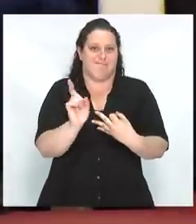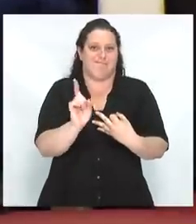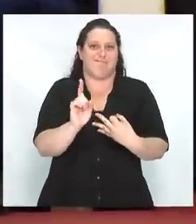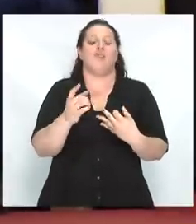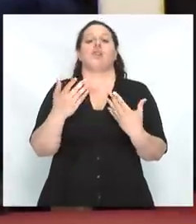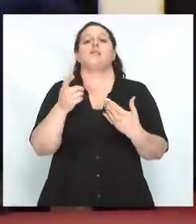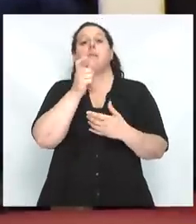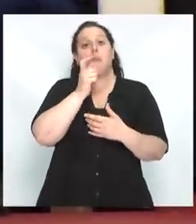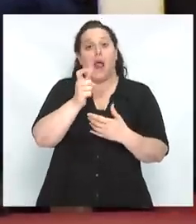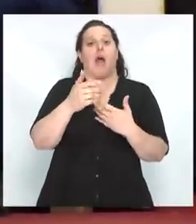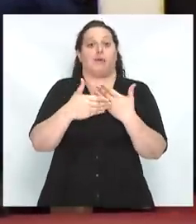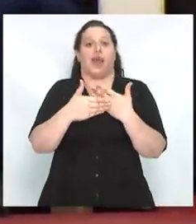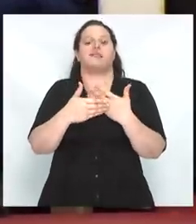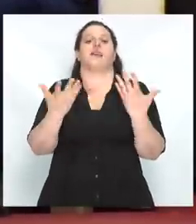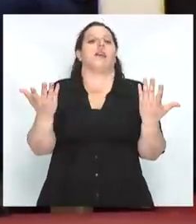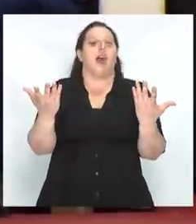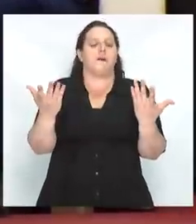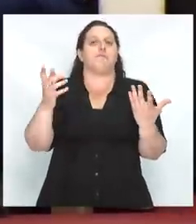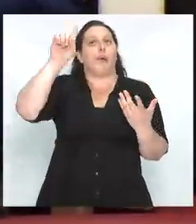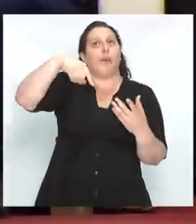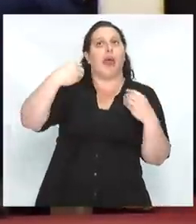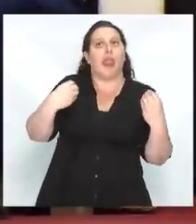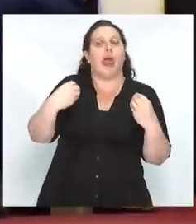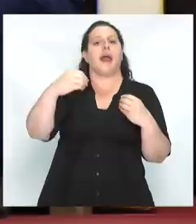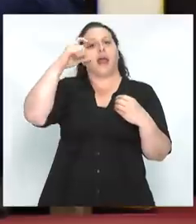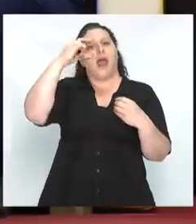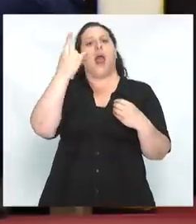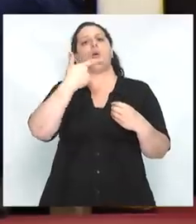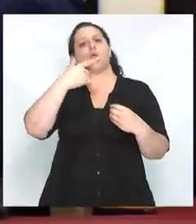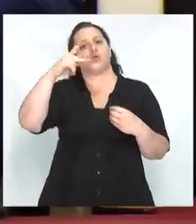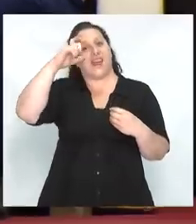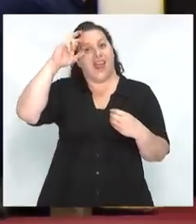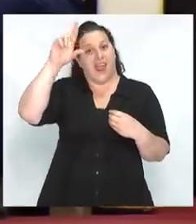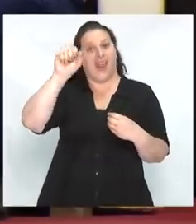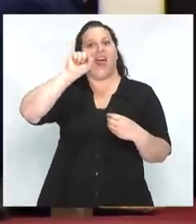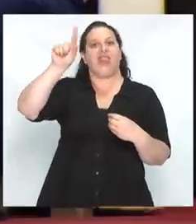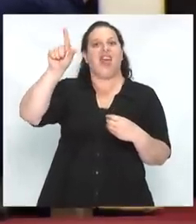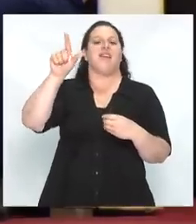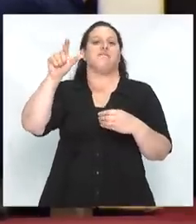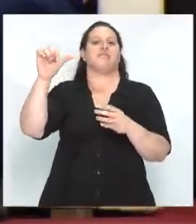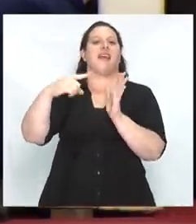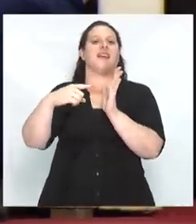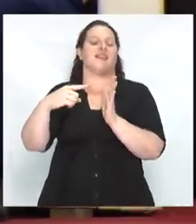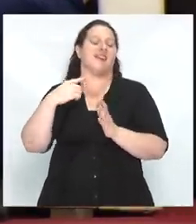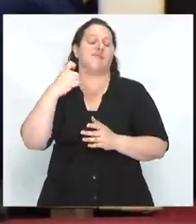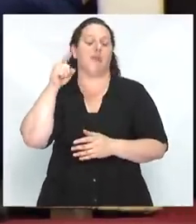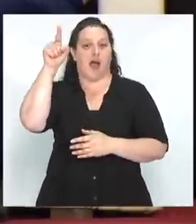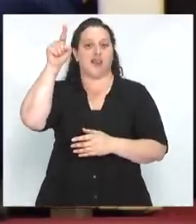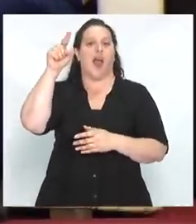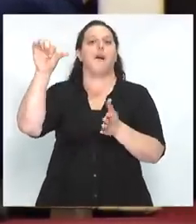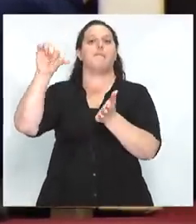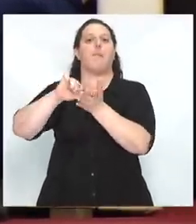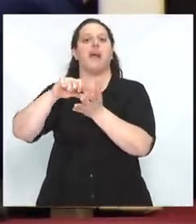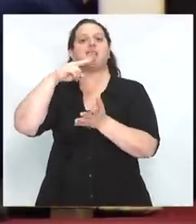izquierda que viene supuestamente de la euskera, del lenguaje vasco y que implica eso la mano que no es tan